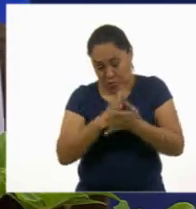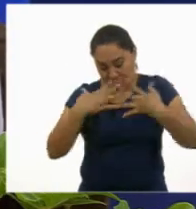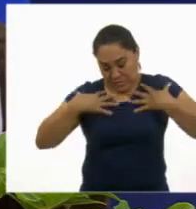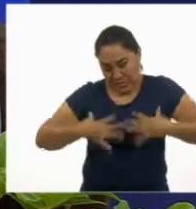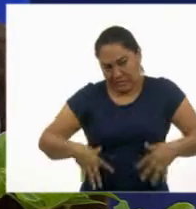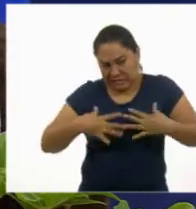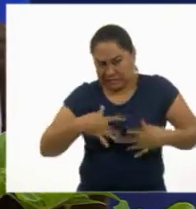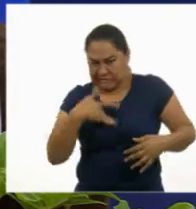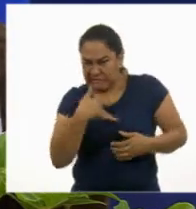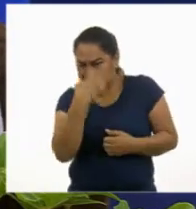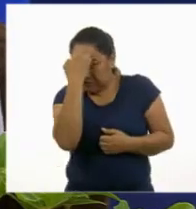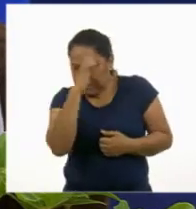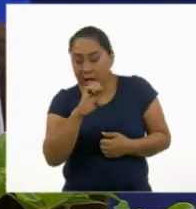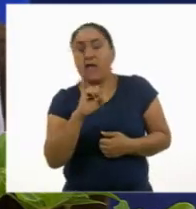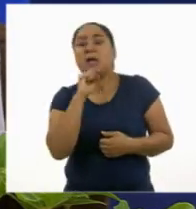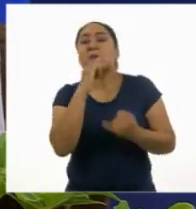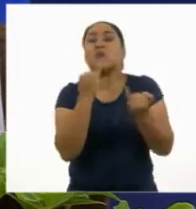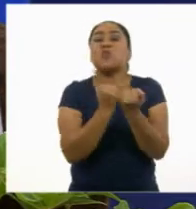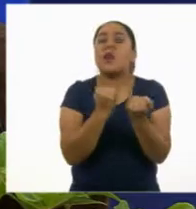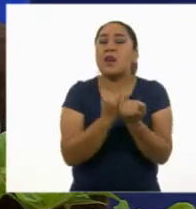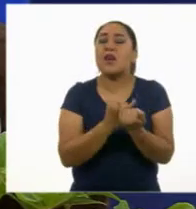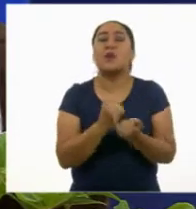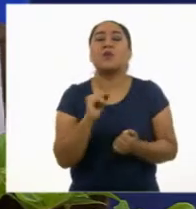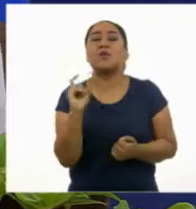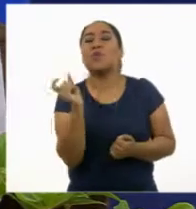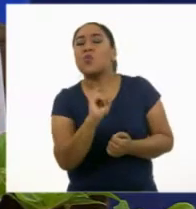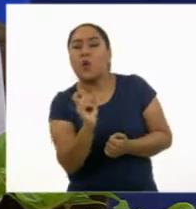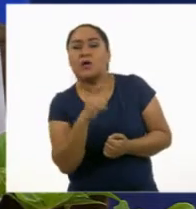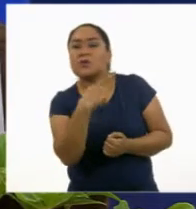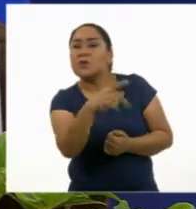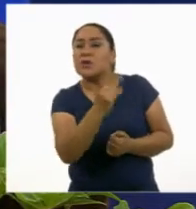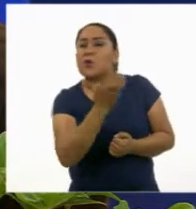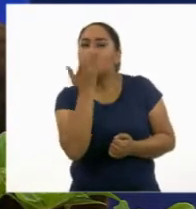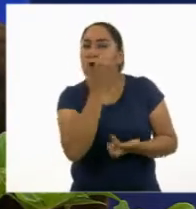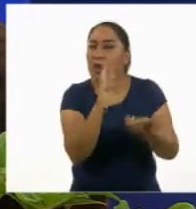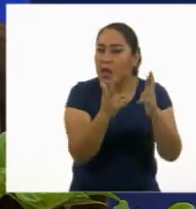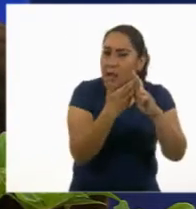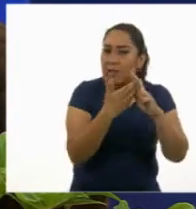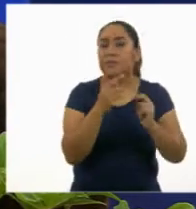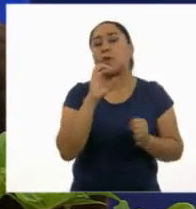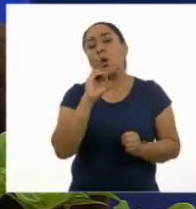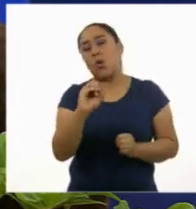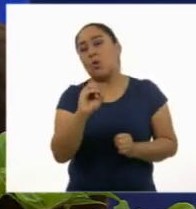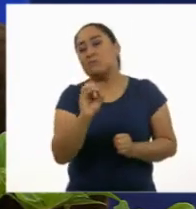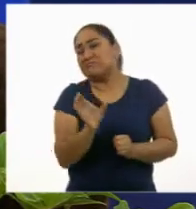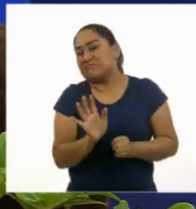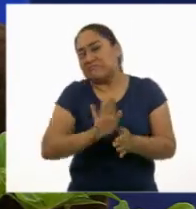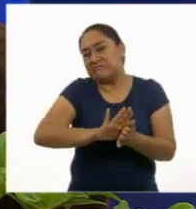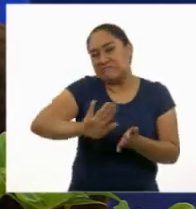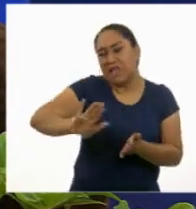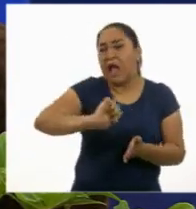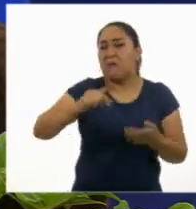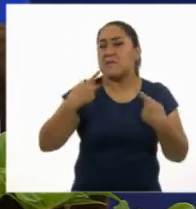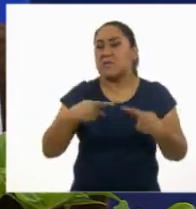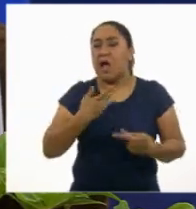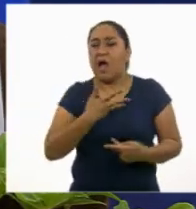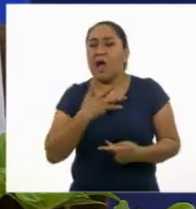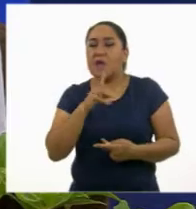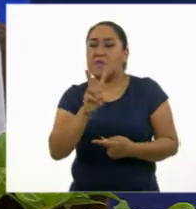También sucede hacia la tolerancia con la pluralidad religiosa, hacia el contagio con las personas que viven con VIH.